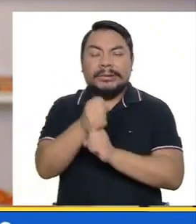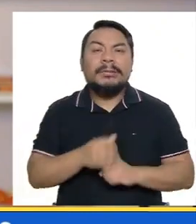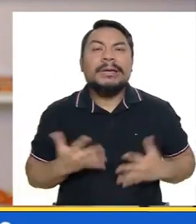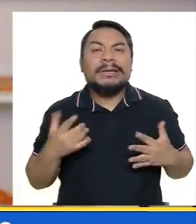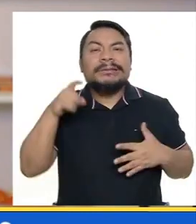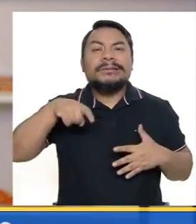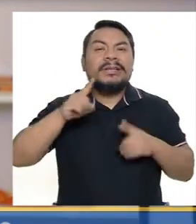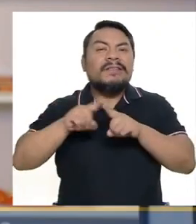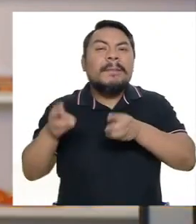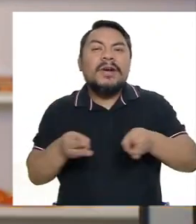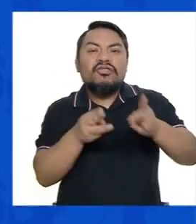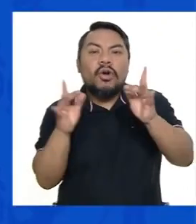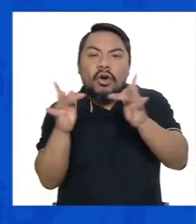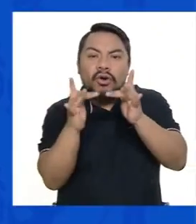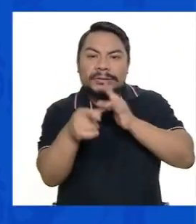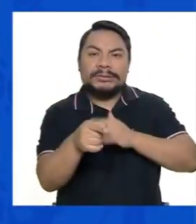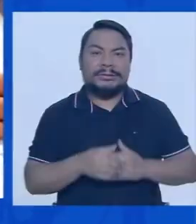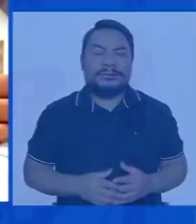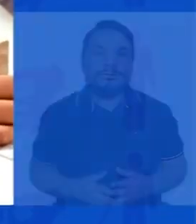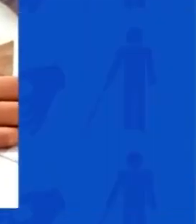diferentes formas de conectar